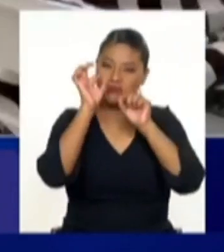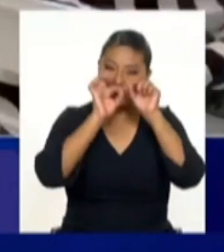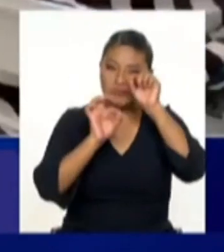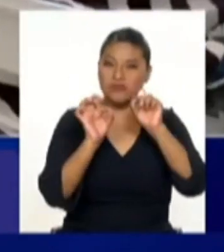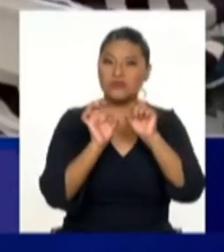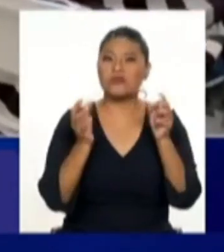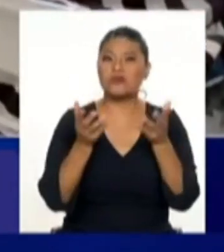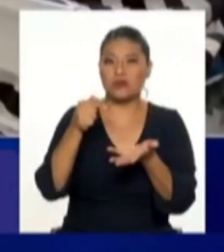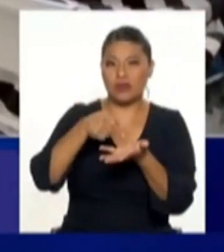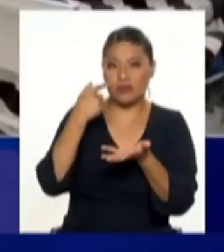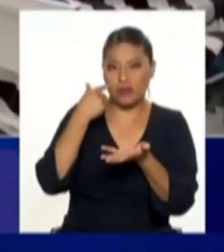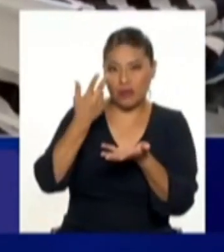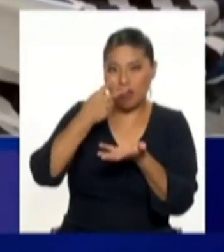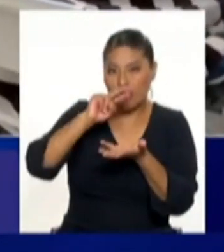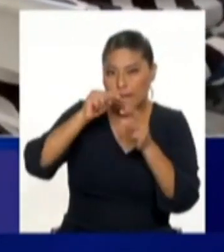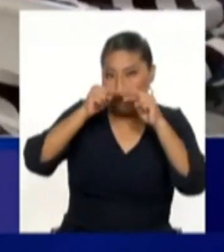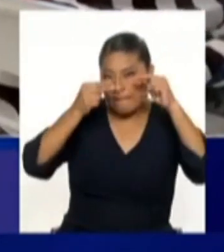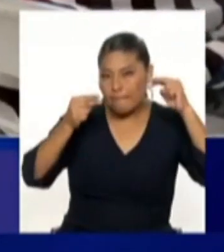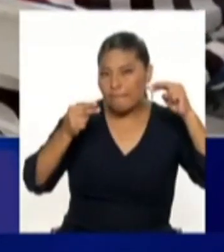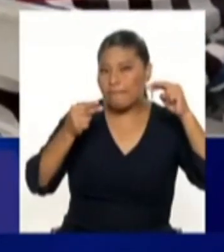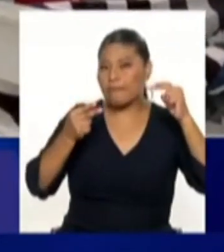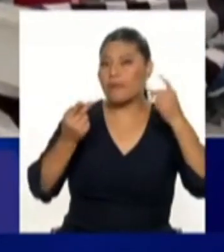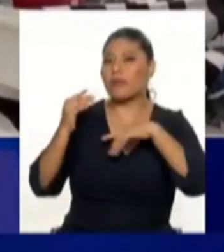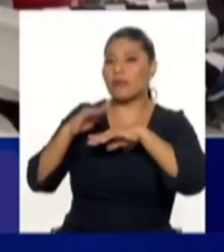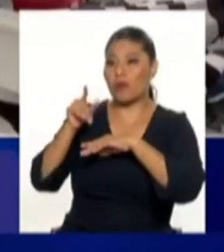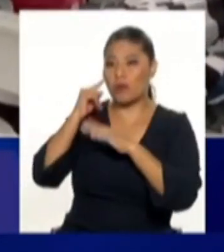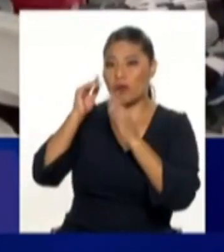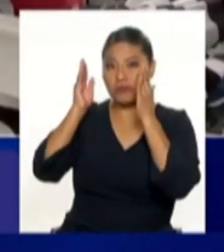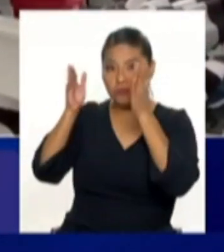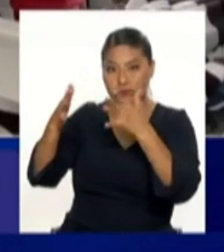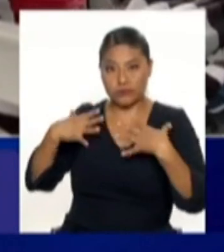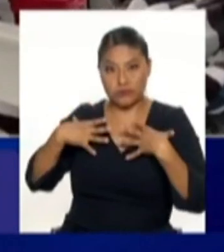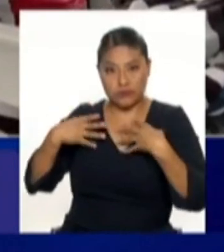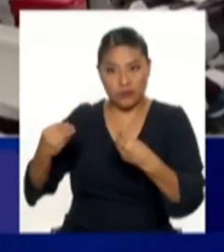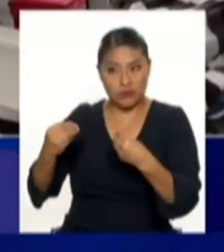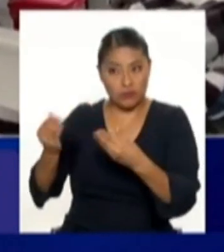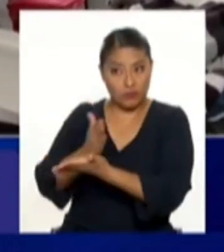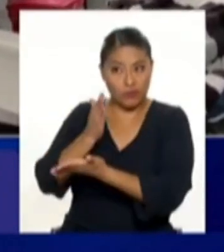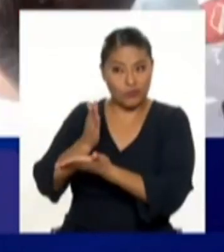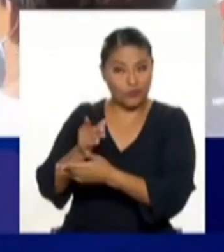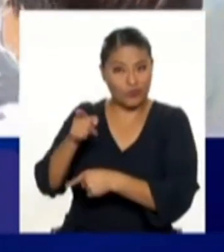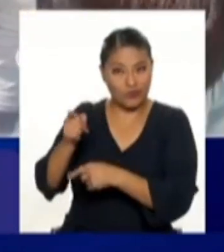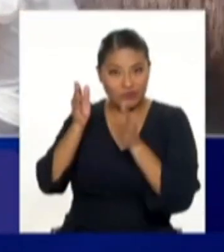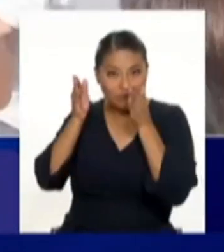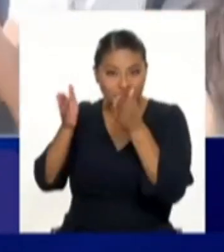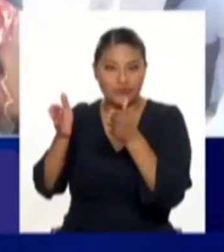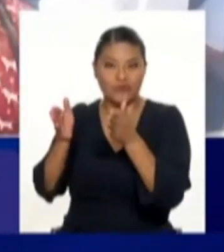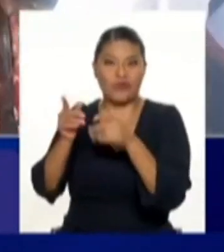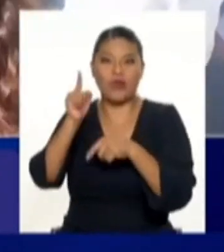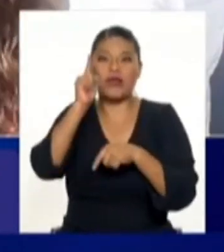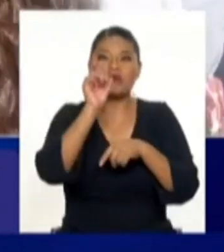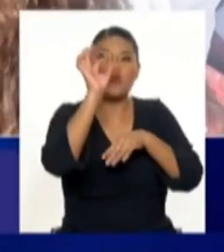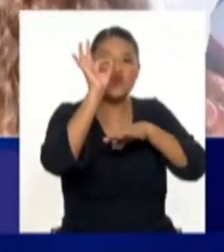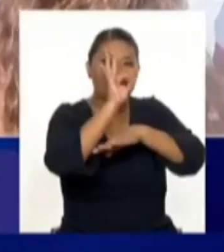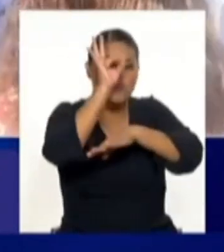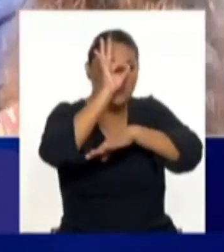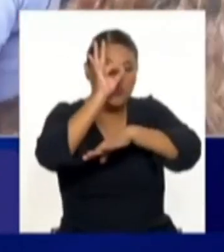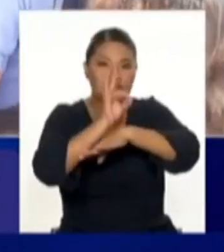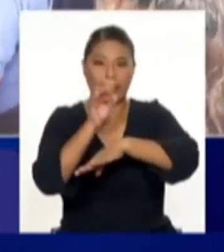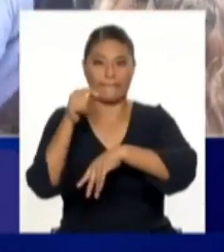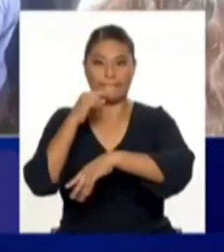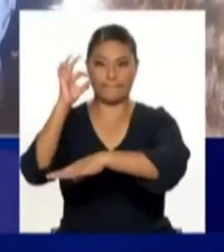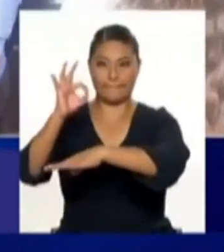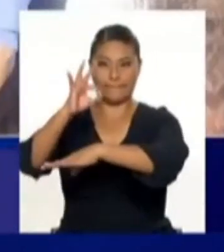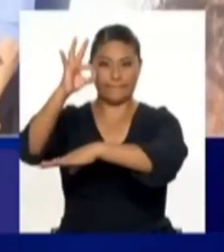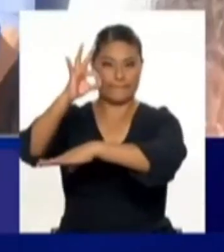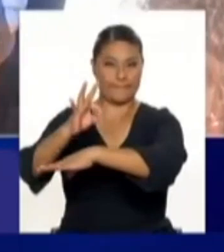mirar al dengue no desde la perspectiva de la salud, porque el problema del dengue radica en un mosquito, que es el que